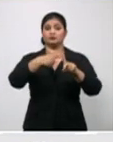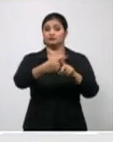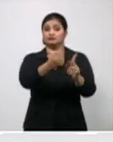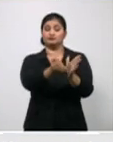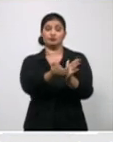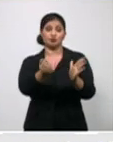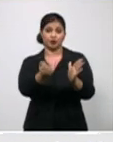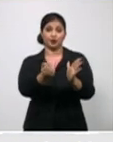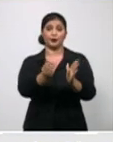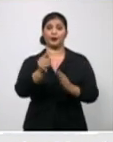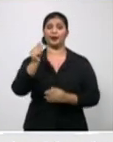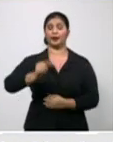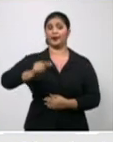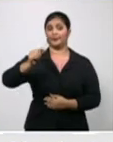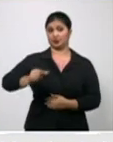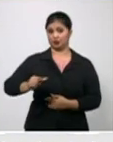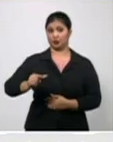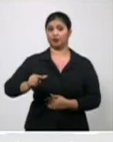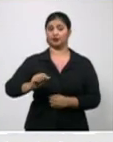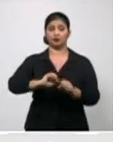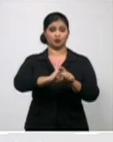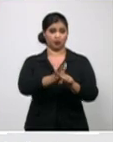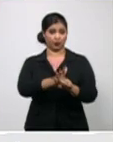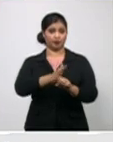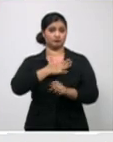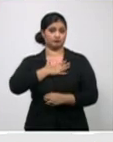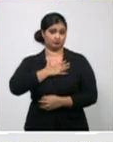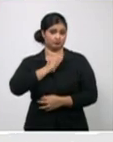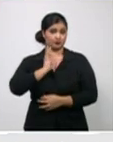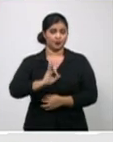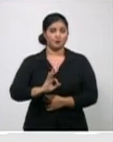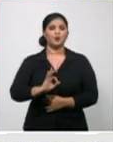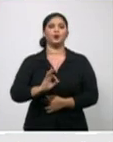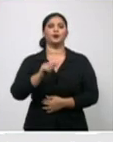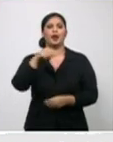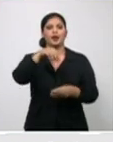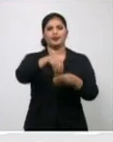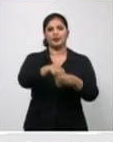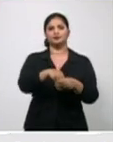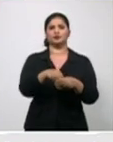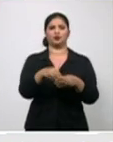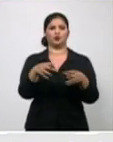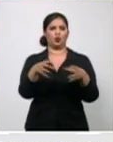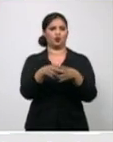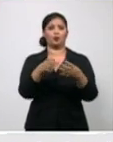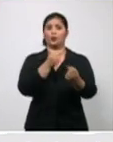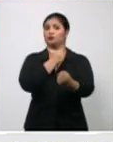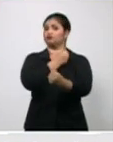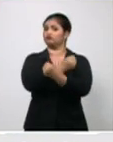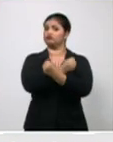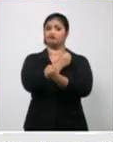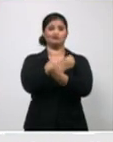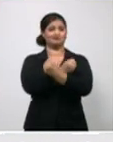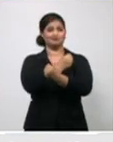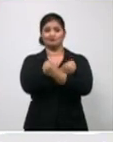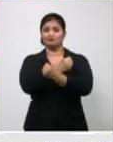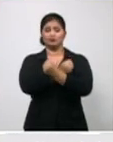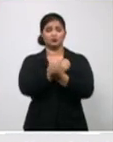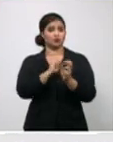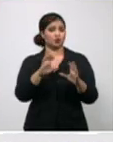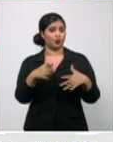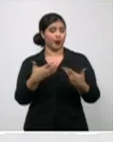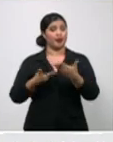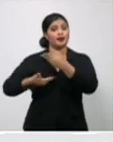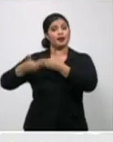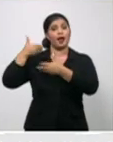padecen la enfermedad, pues caen grupos de mucho riesgo, como son los que mencionamos